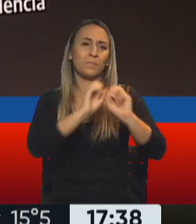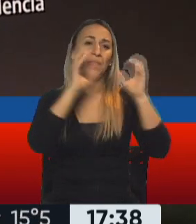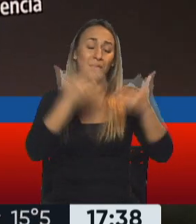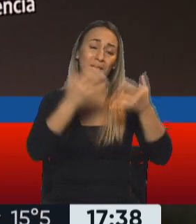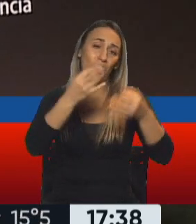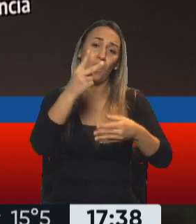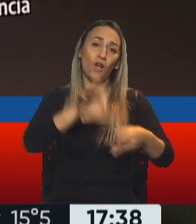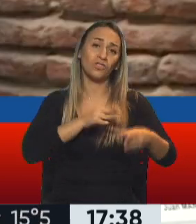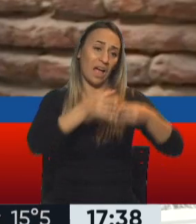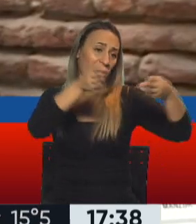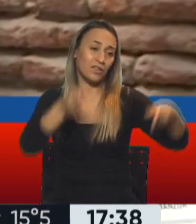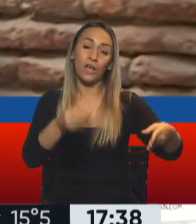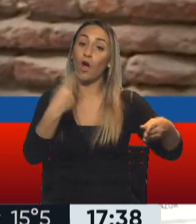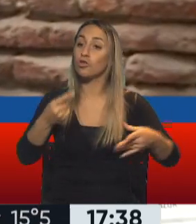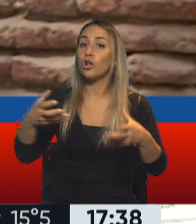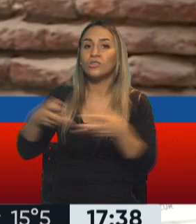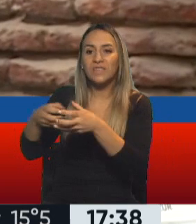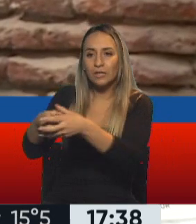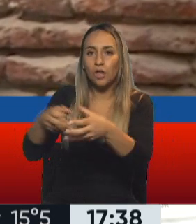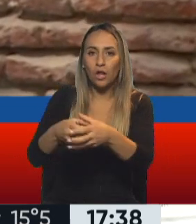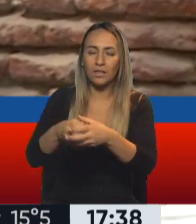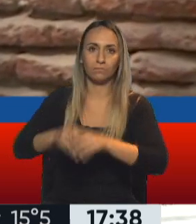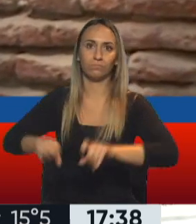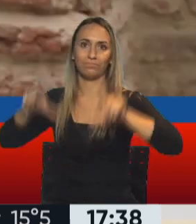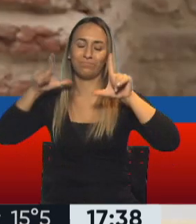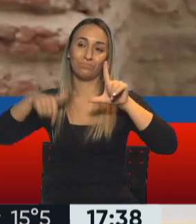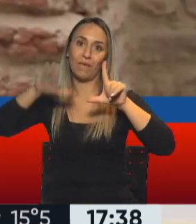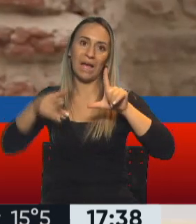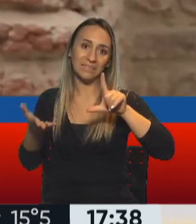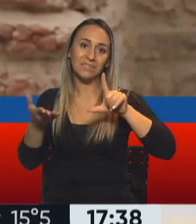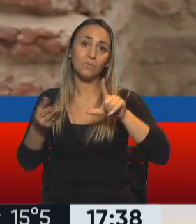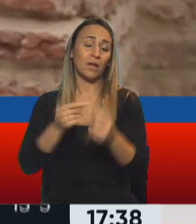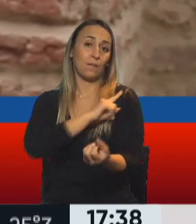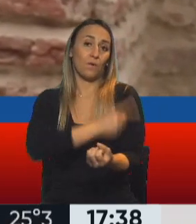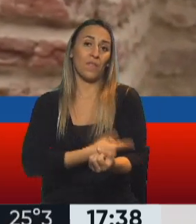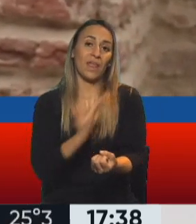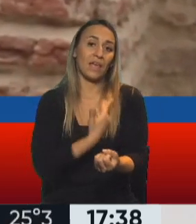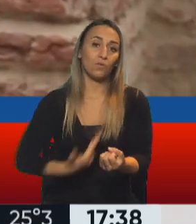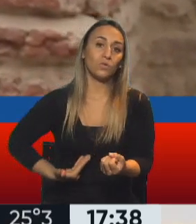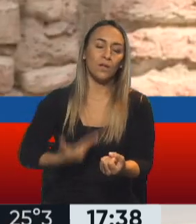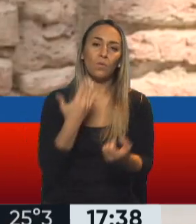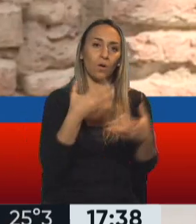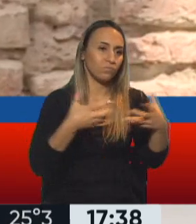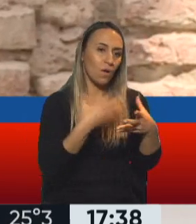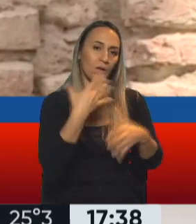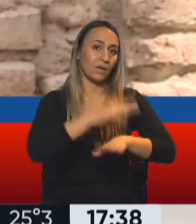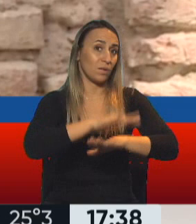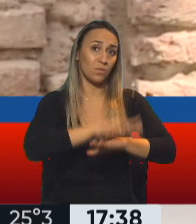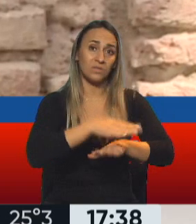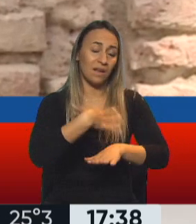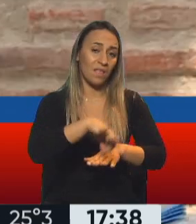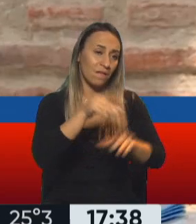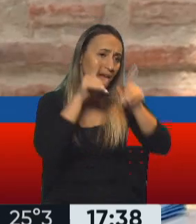años es que otros sectores ganaron la calle, podríamos decir, porque justamente el Ejecutivo, el oficialismo, tenía la obligación, la responsabilidad de